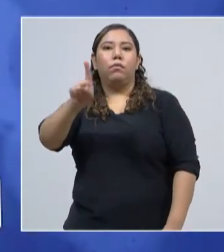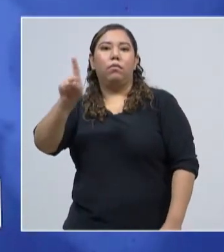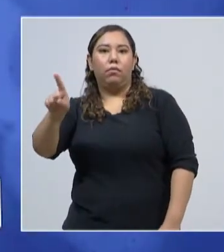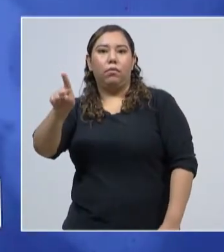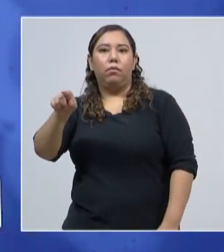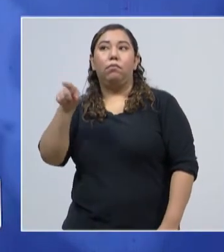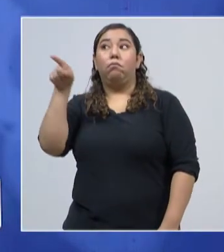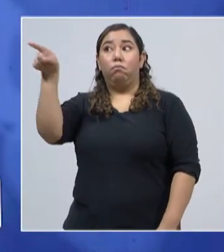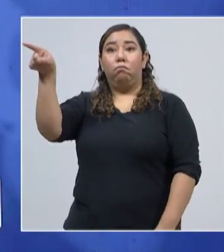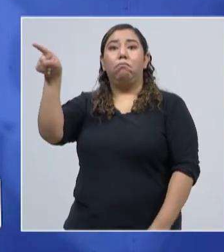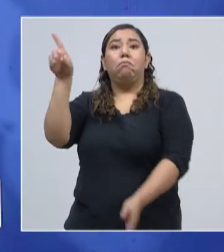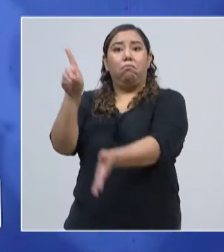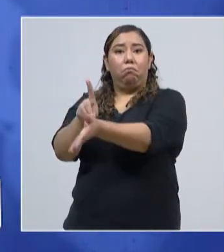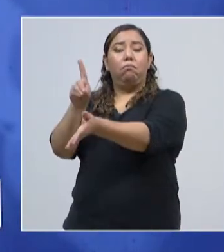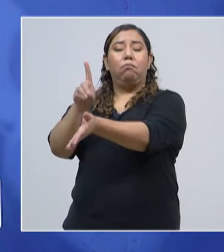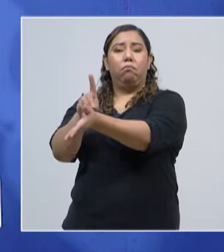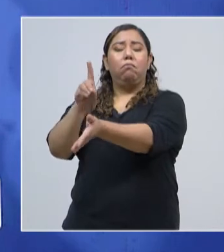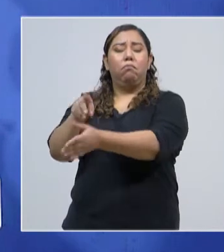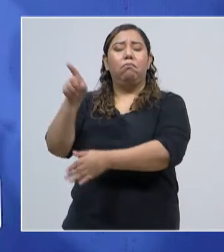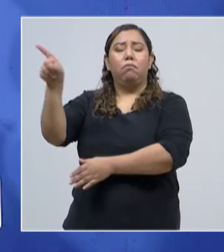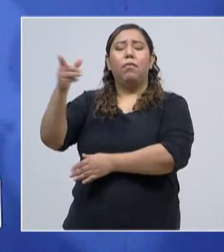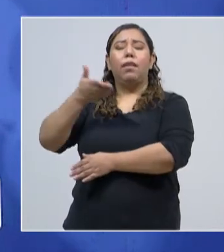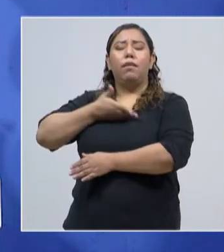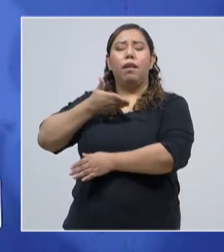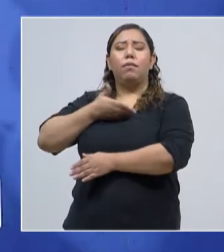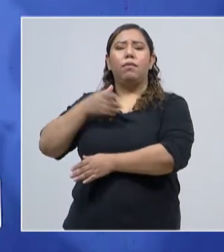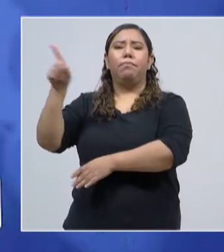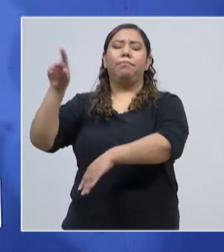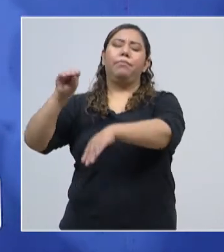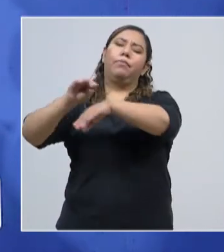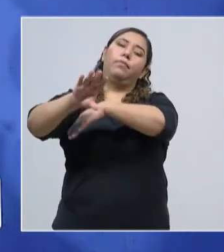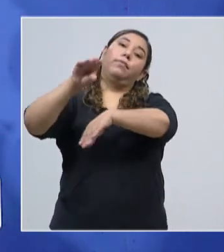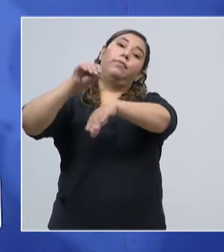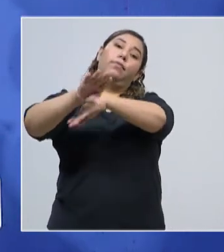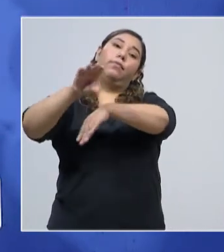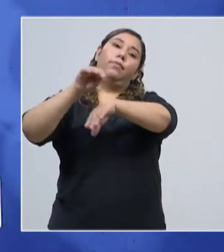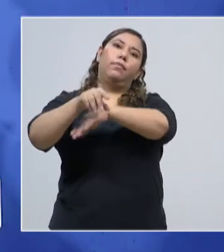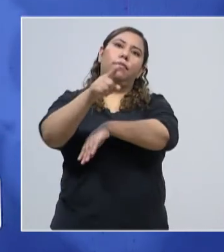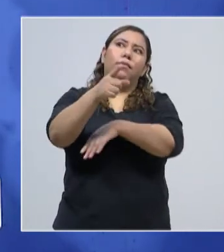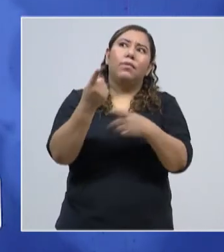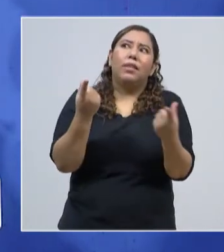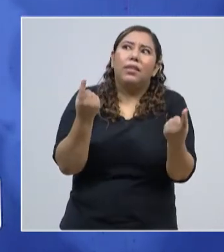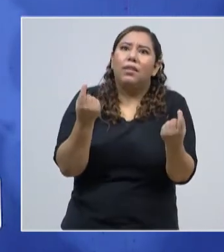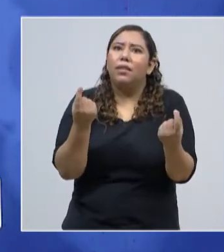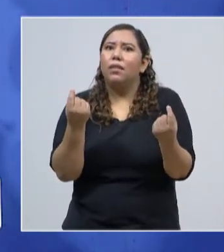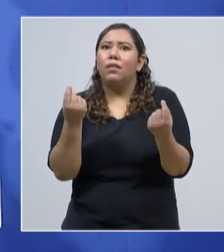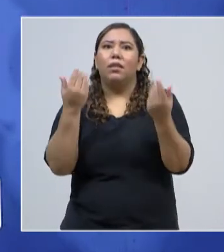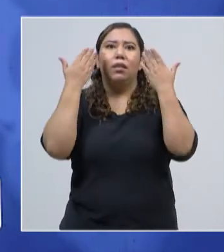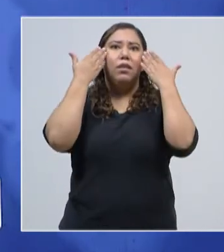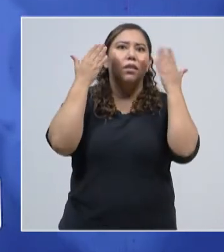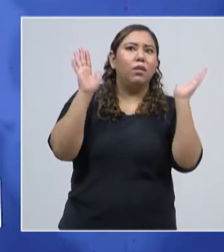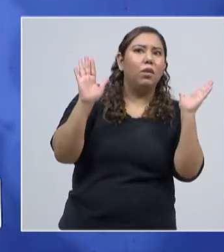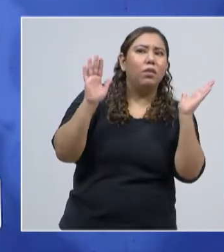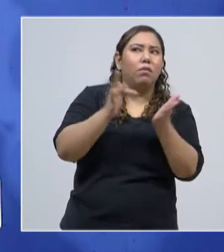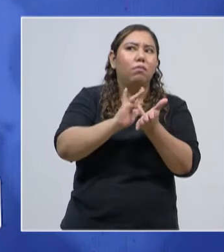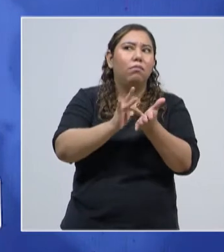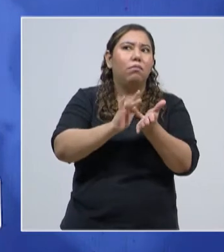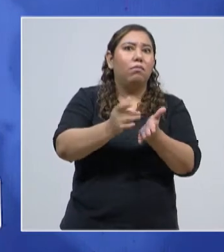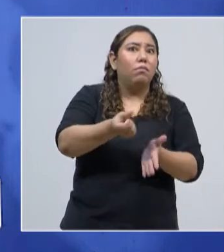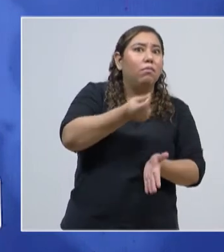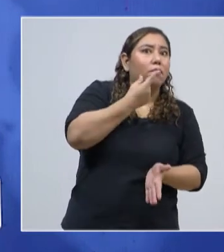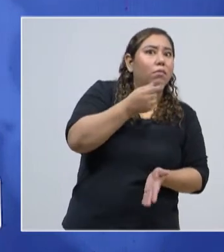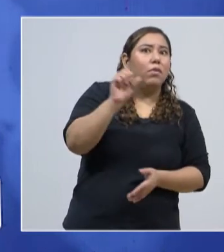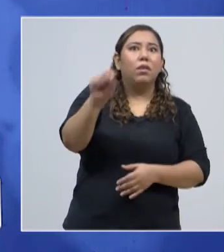un médico, un grupo de médicos capacitados, le orientará sobre qué hacer, sobre si puede tomar un medicamento, qué